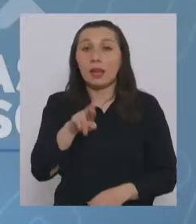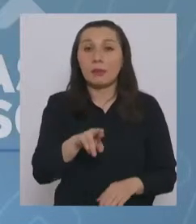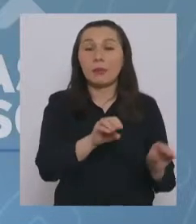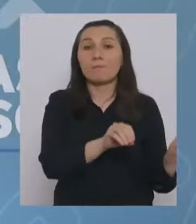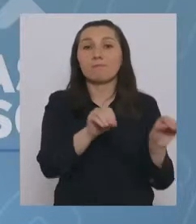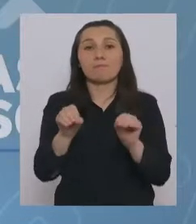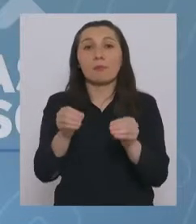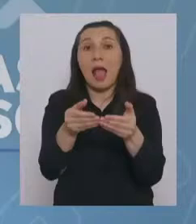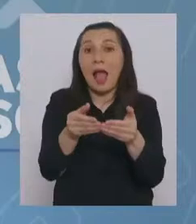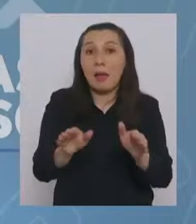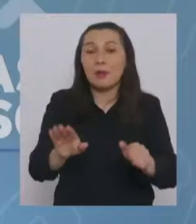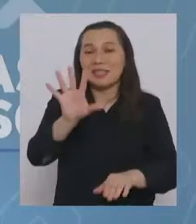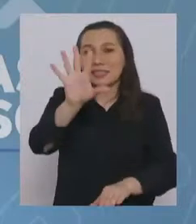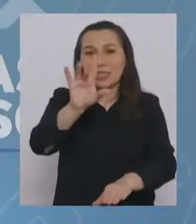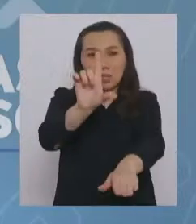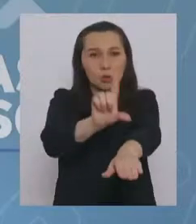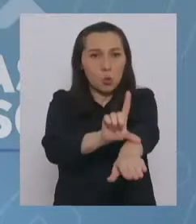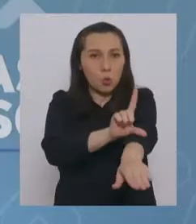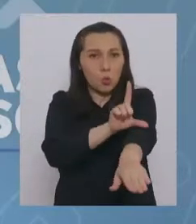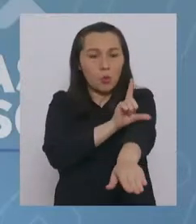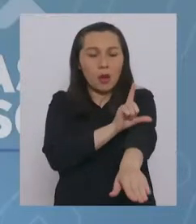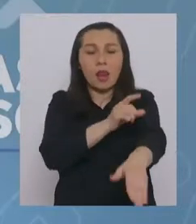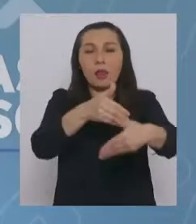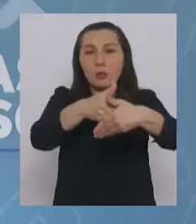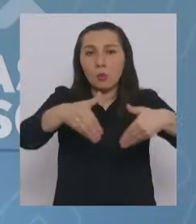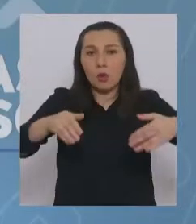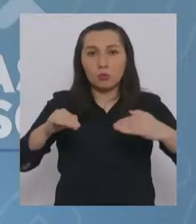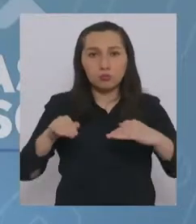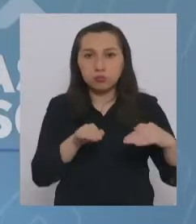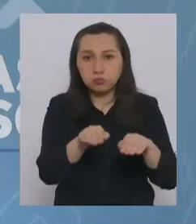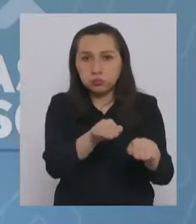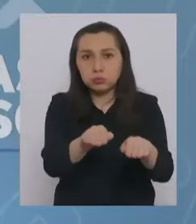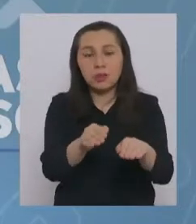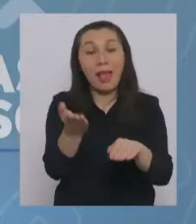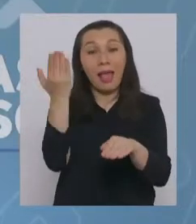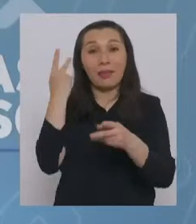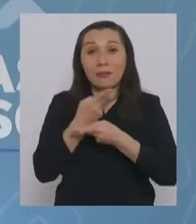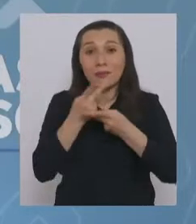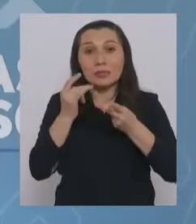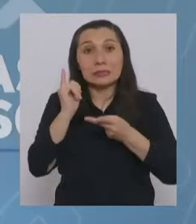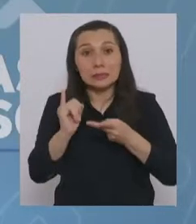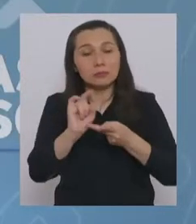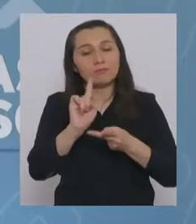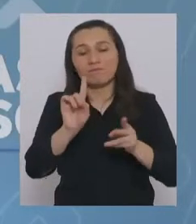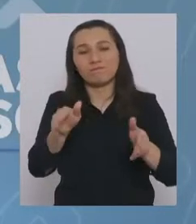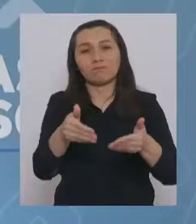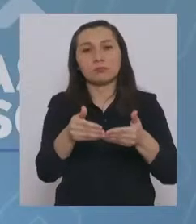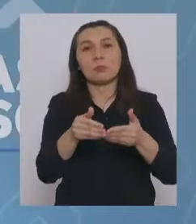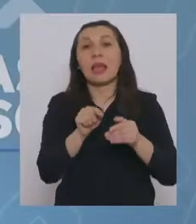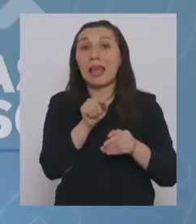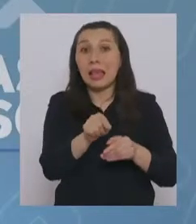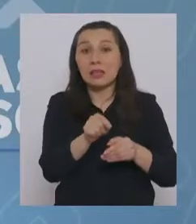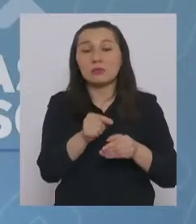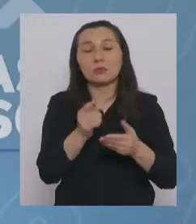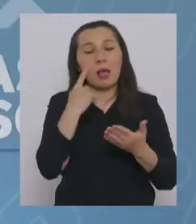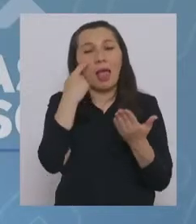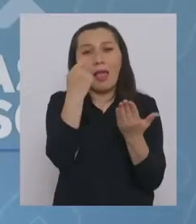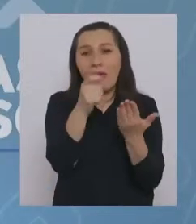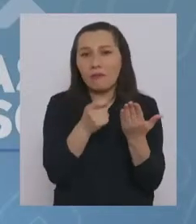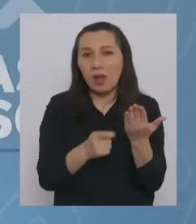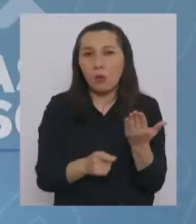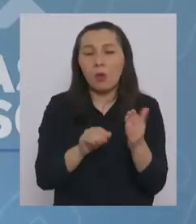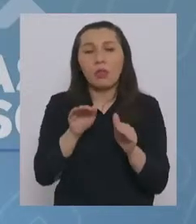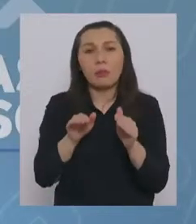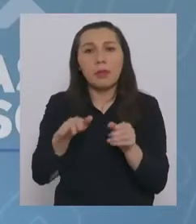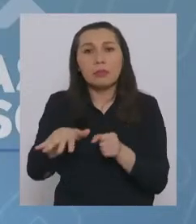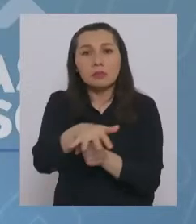se posterga la apertura de cinco de los seis pasos terrestres fronterizos anunciados anteriormente y que esta medida será evaluada, obviamente, según criterios